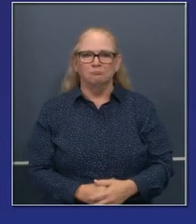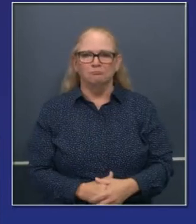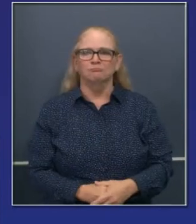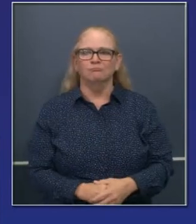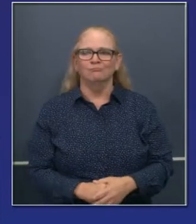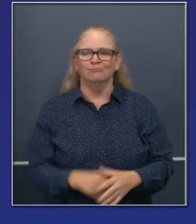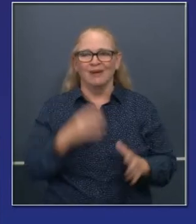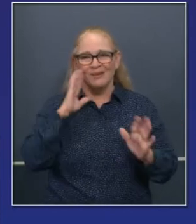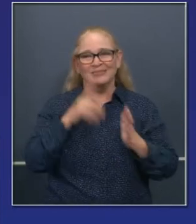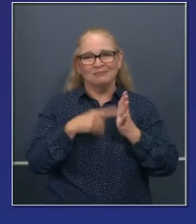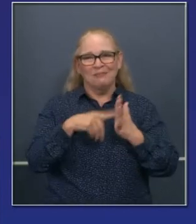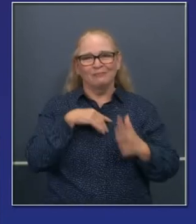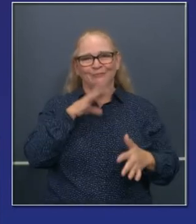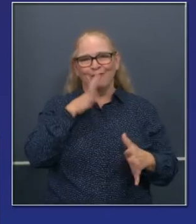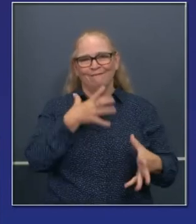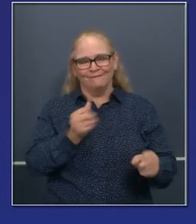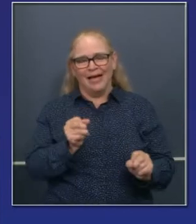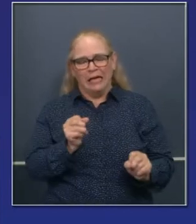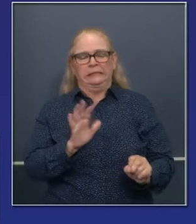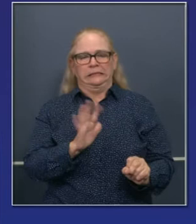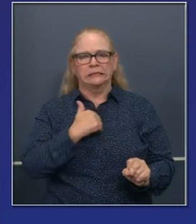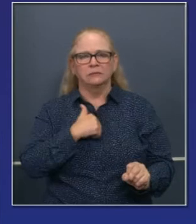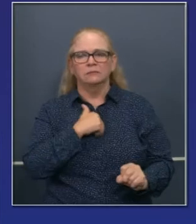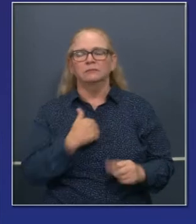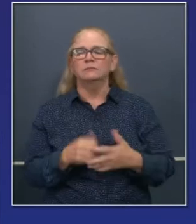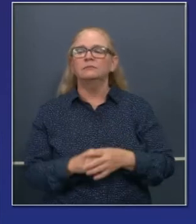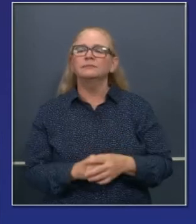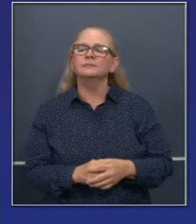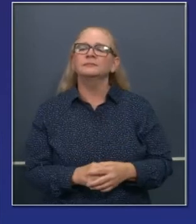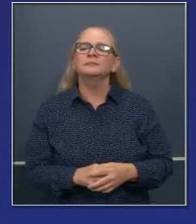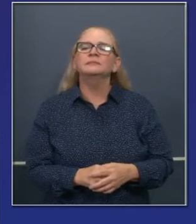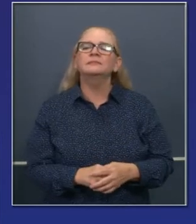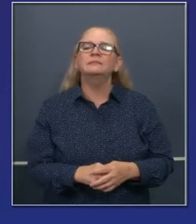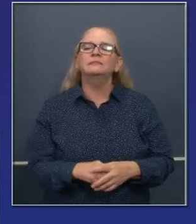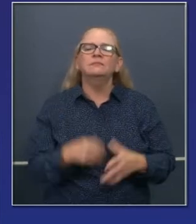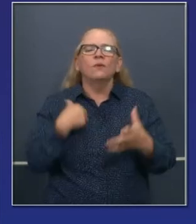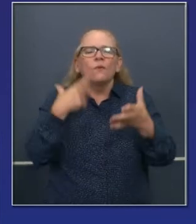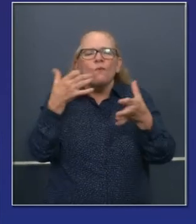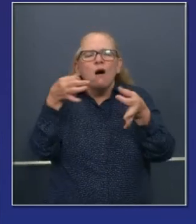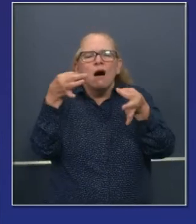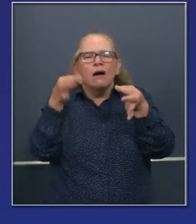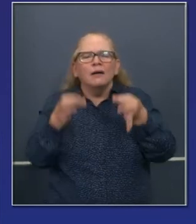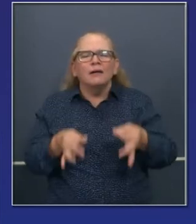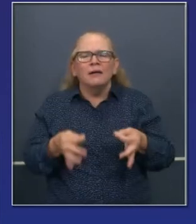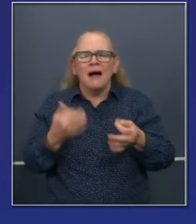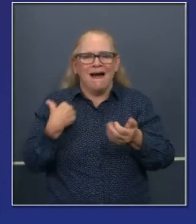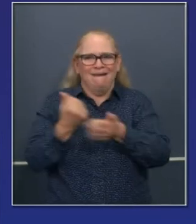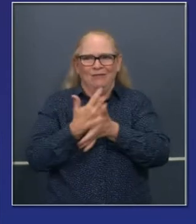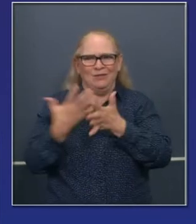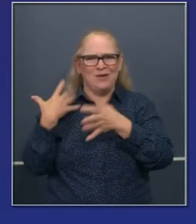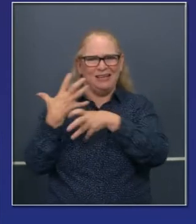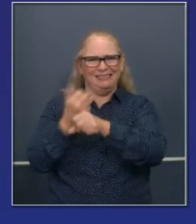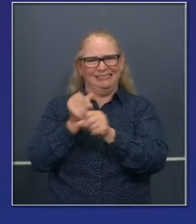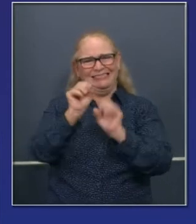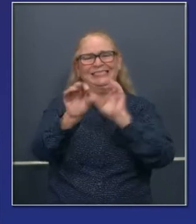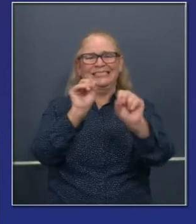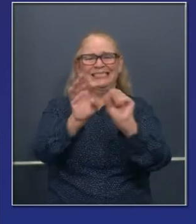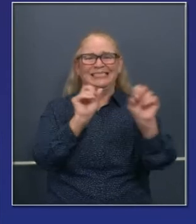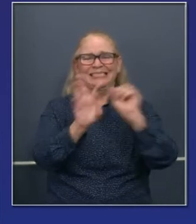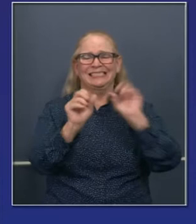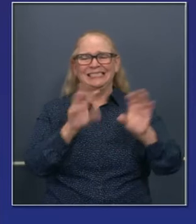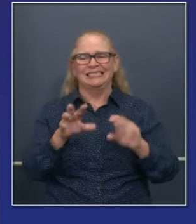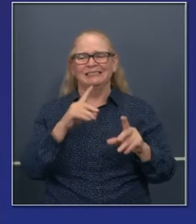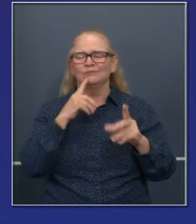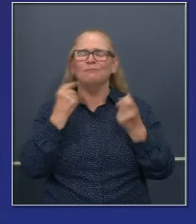y tal vez más rápido de lo que debo, pero quiero terminar con esta presentación y mencionarlo todo porque creo que es importante para los que están mirando, para